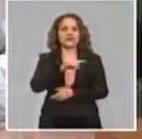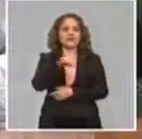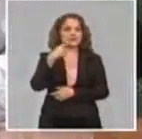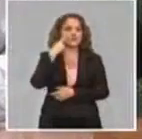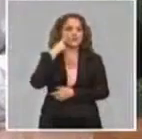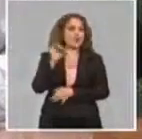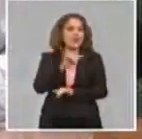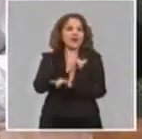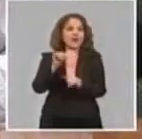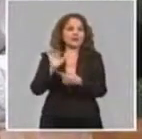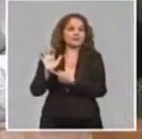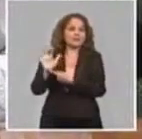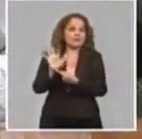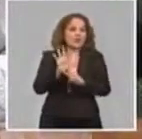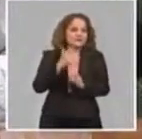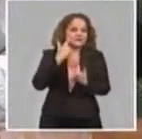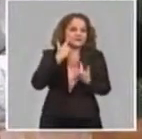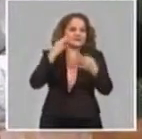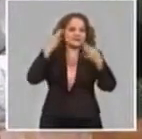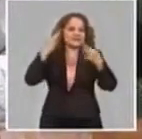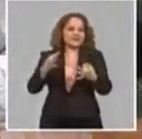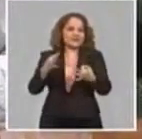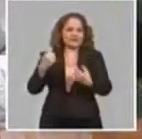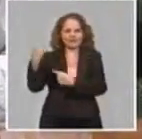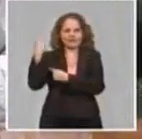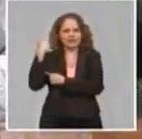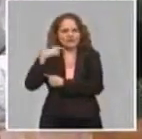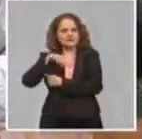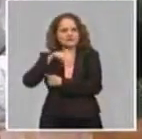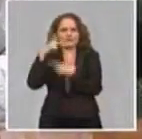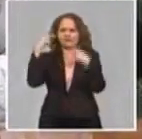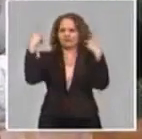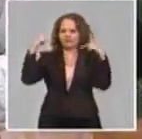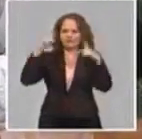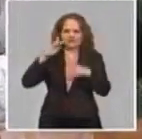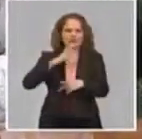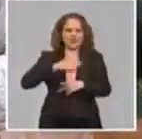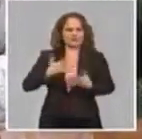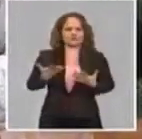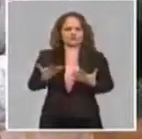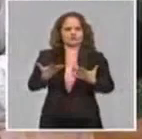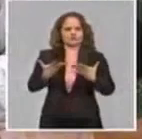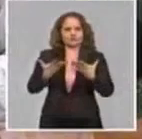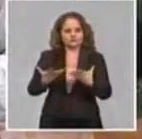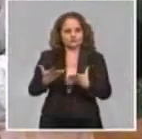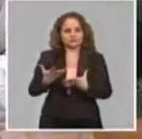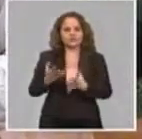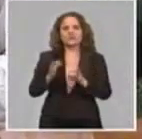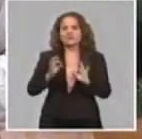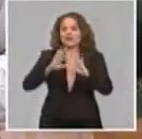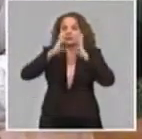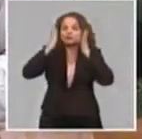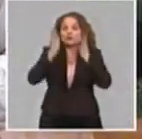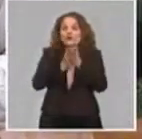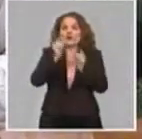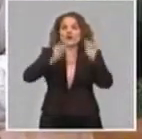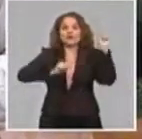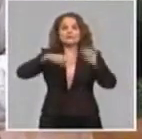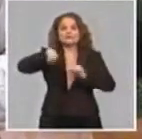fortaleza, el profesionalismo, la dedicación de esta